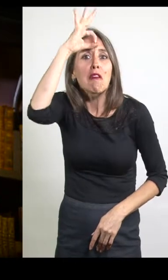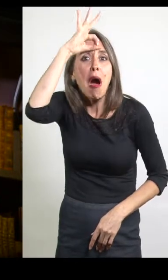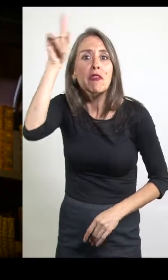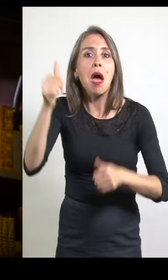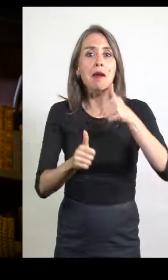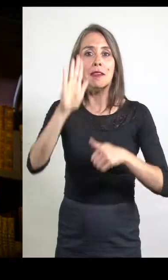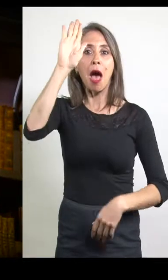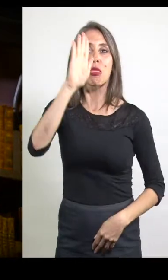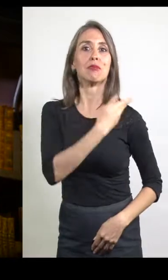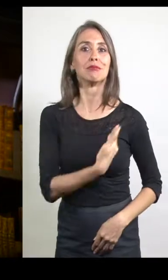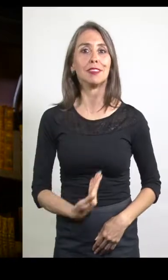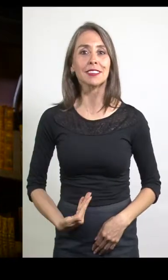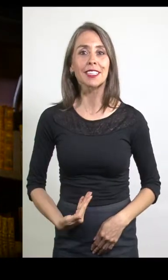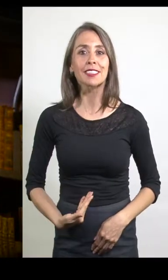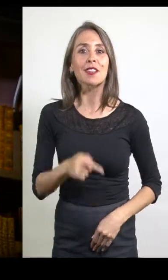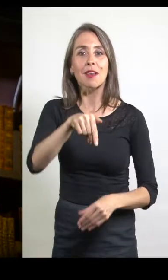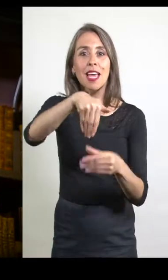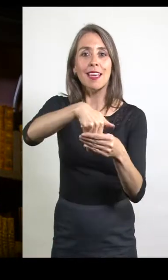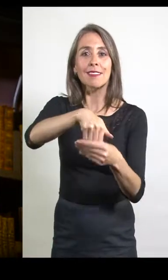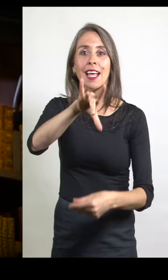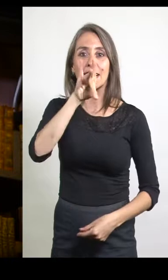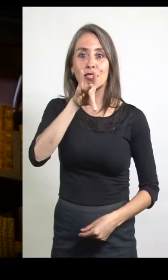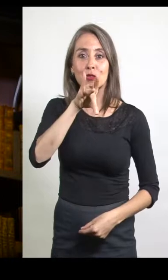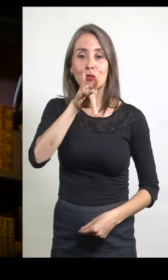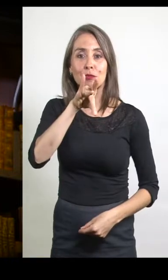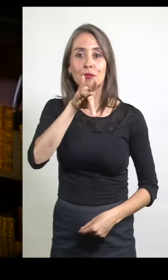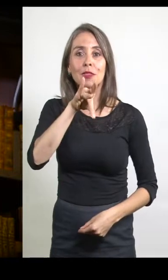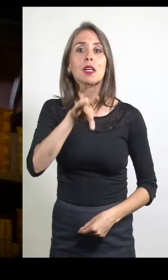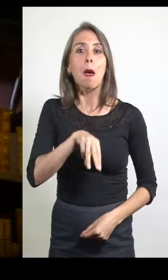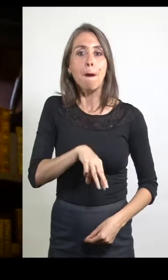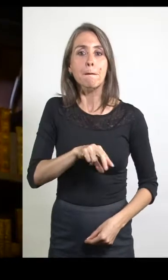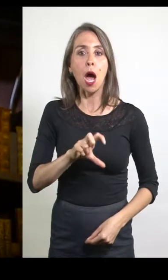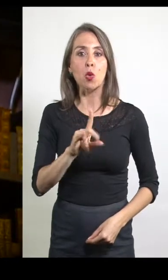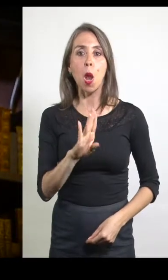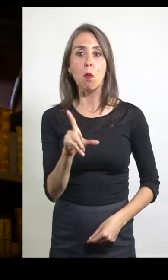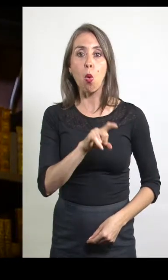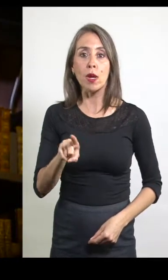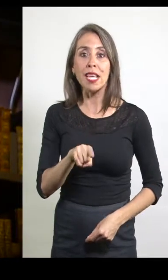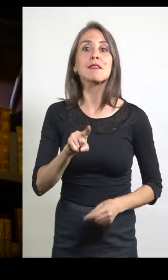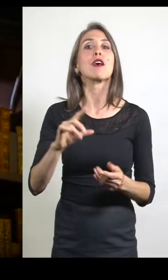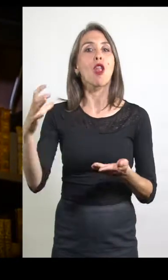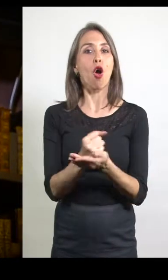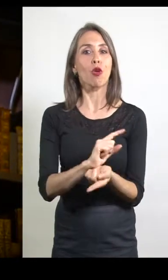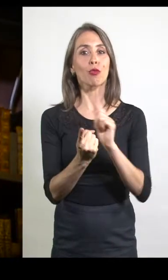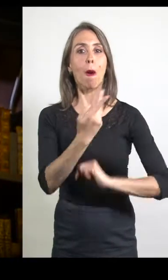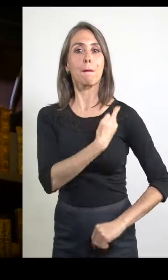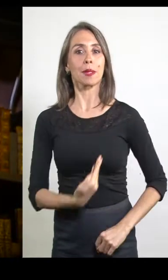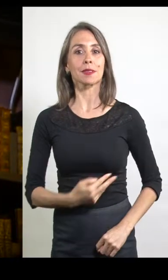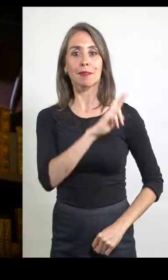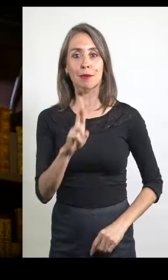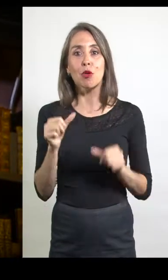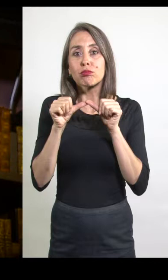candidato presidencial en esa elección mediante la cual Manuel Bulnes logró ser presidente de la República